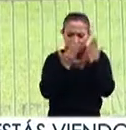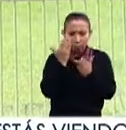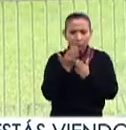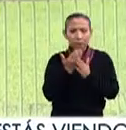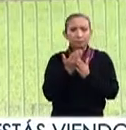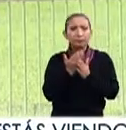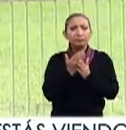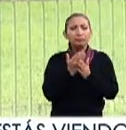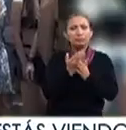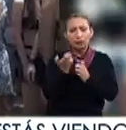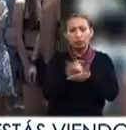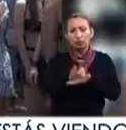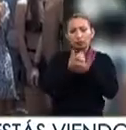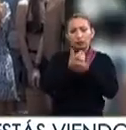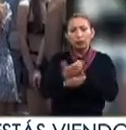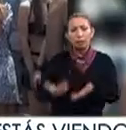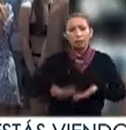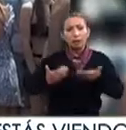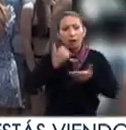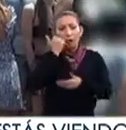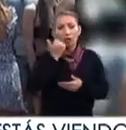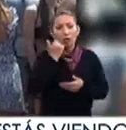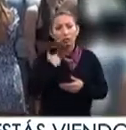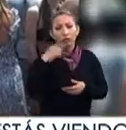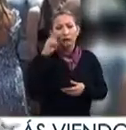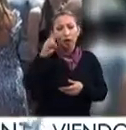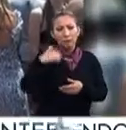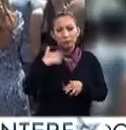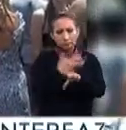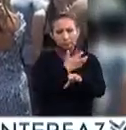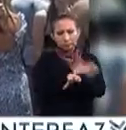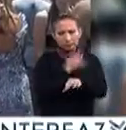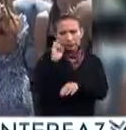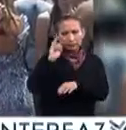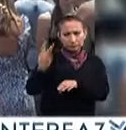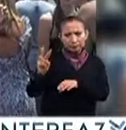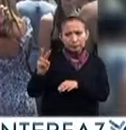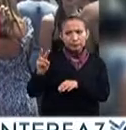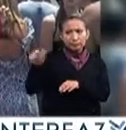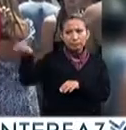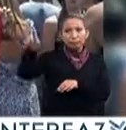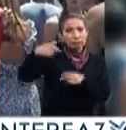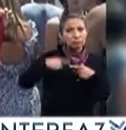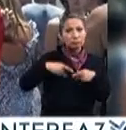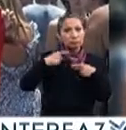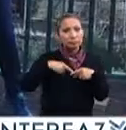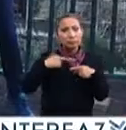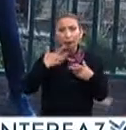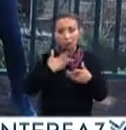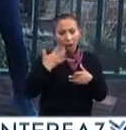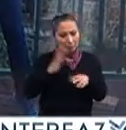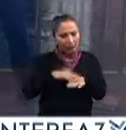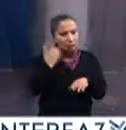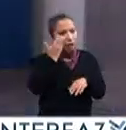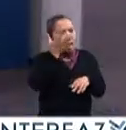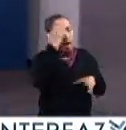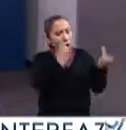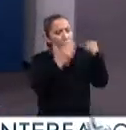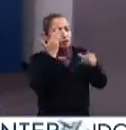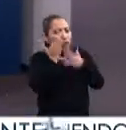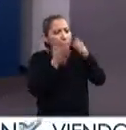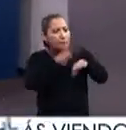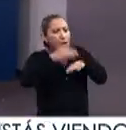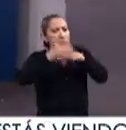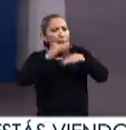y eso te ayuda mucho y te motiva como alumno. Yo veía a mis compañeros allá y la gente tenía ganas de aprender, de seguir